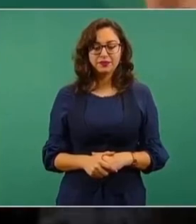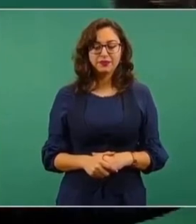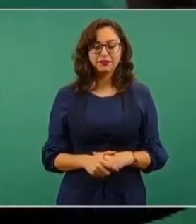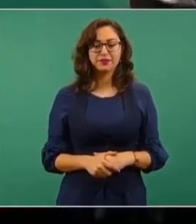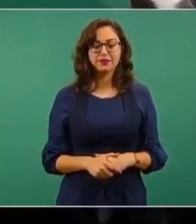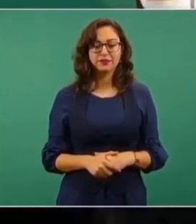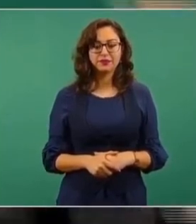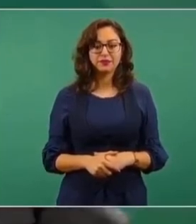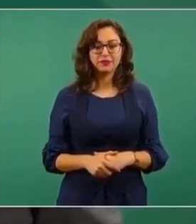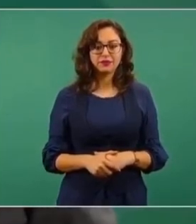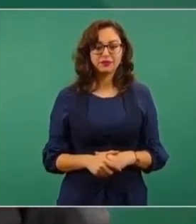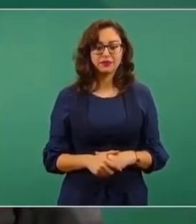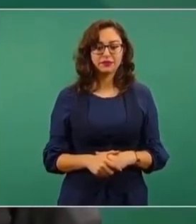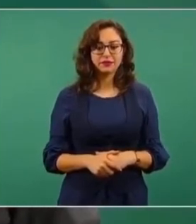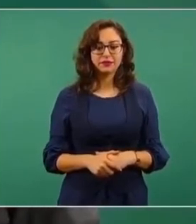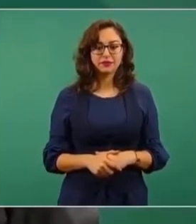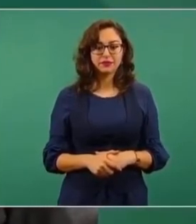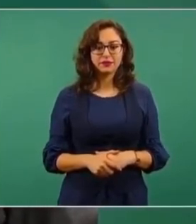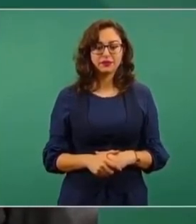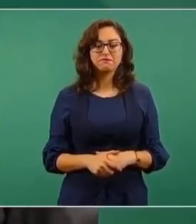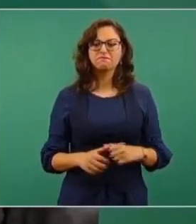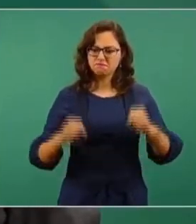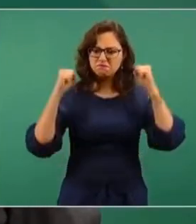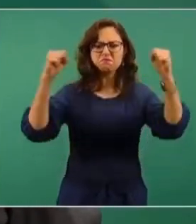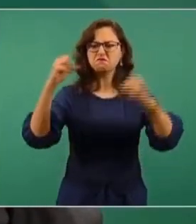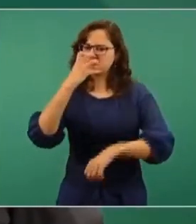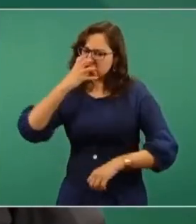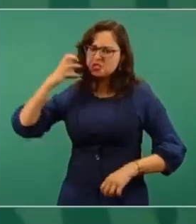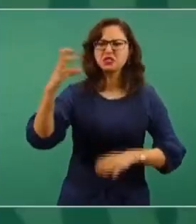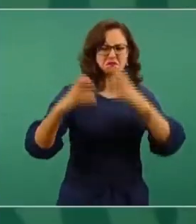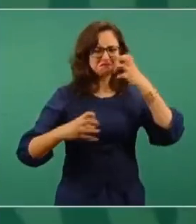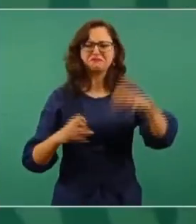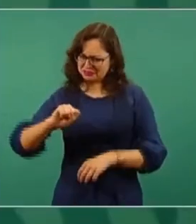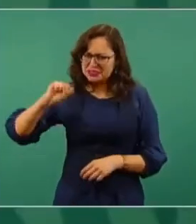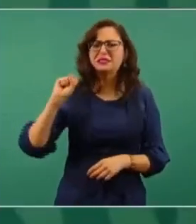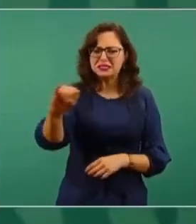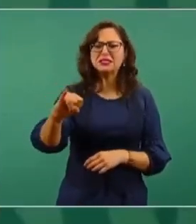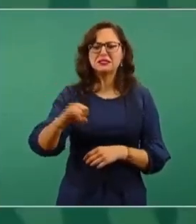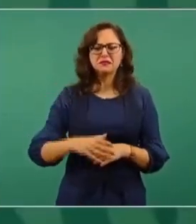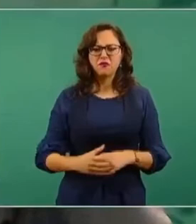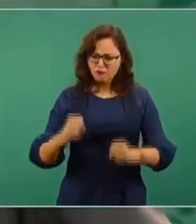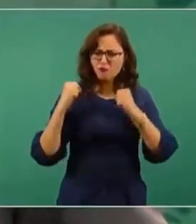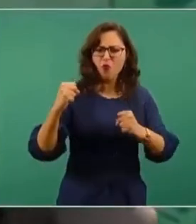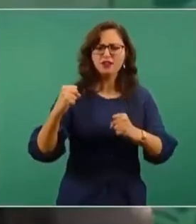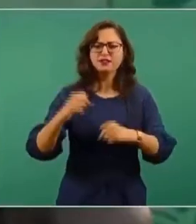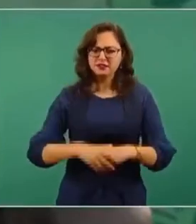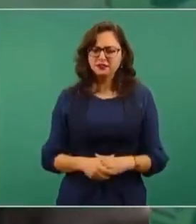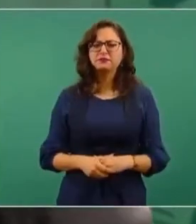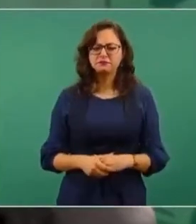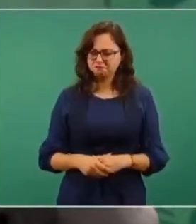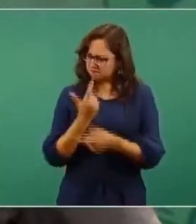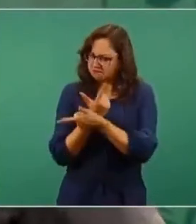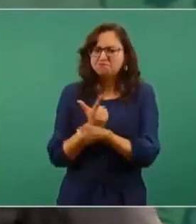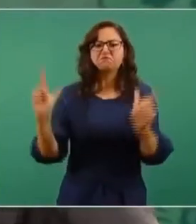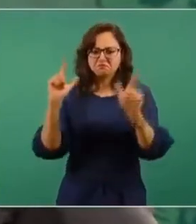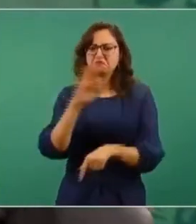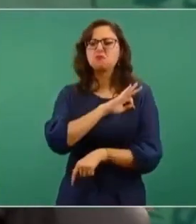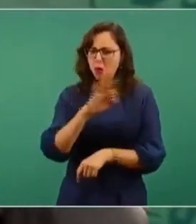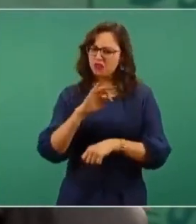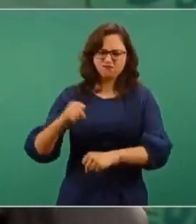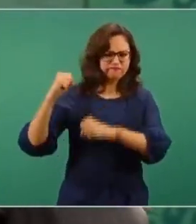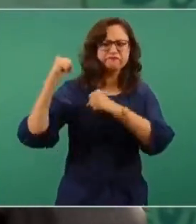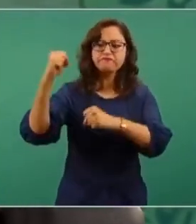y a corear y a gritar con todo, y con libertad, pero sin